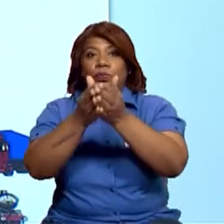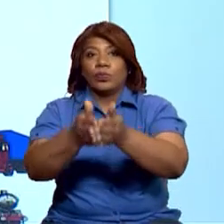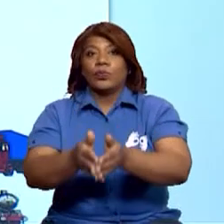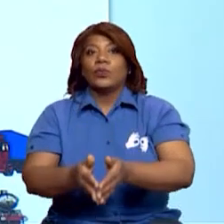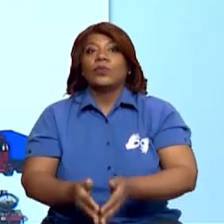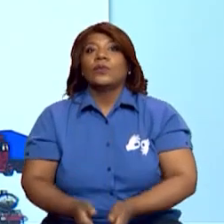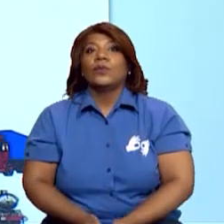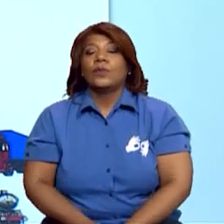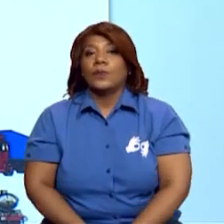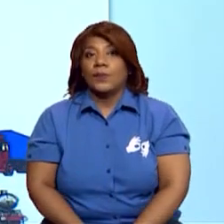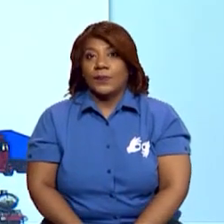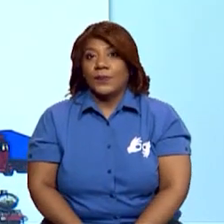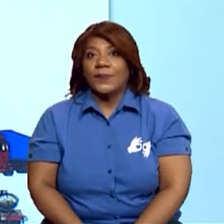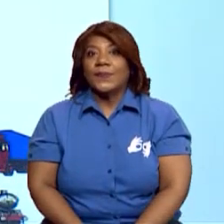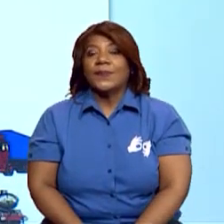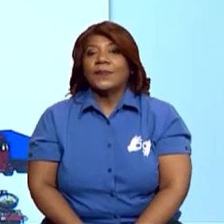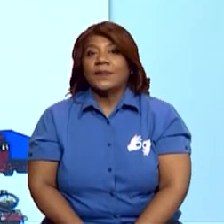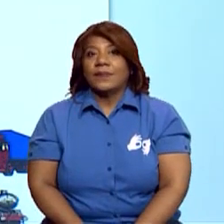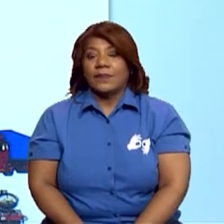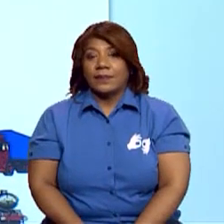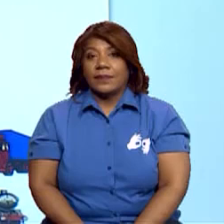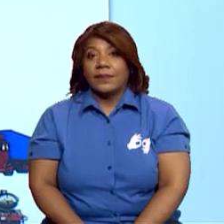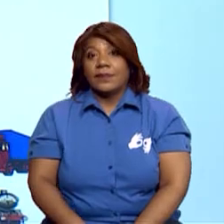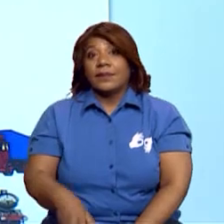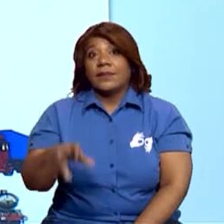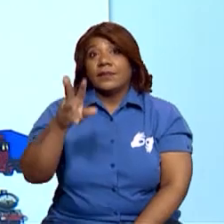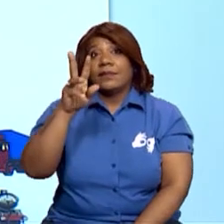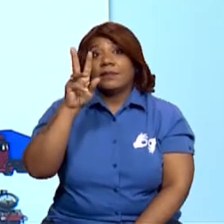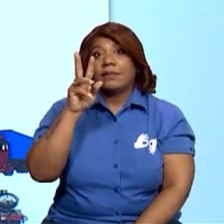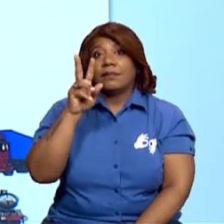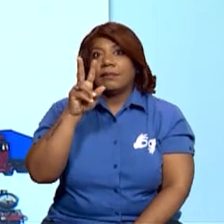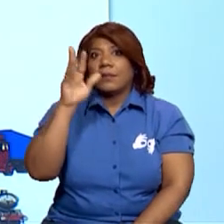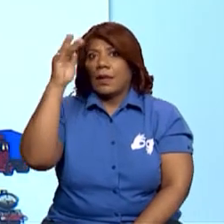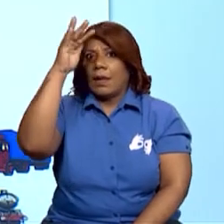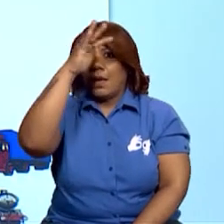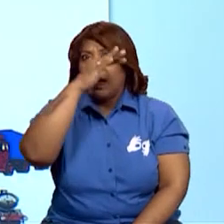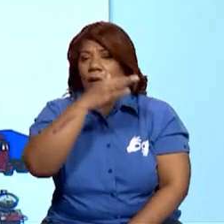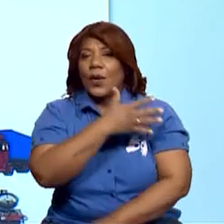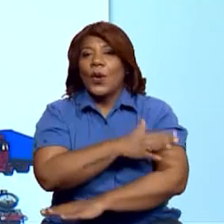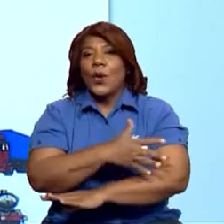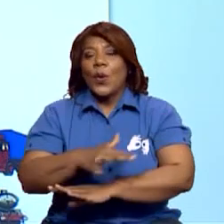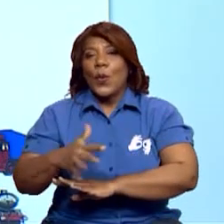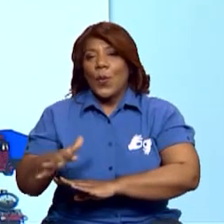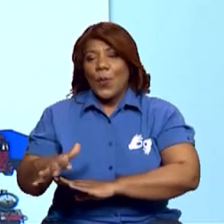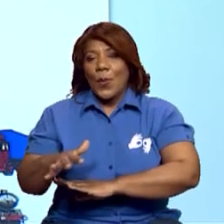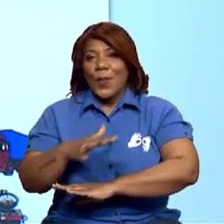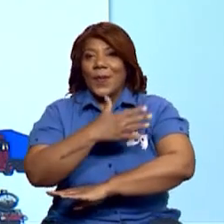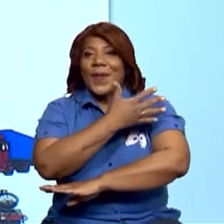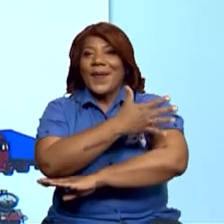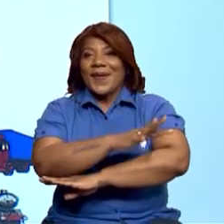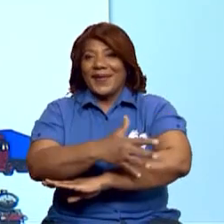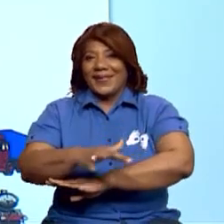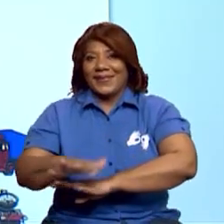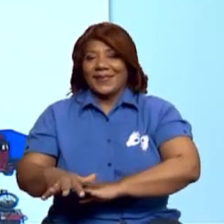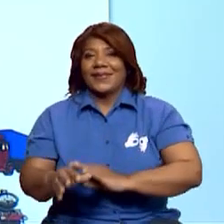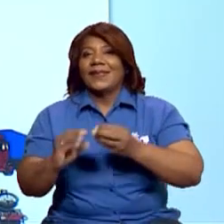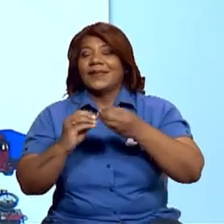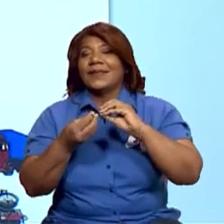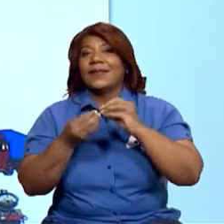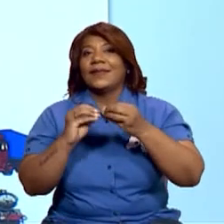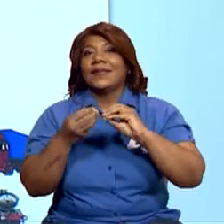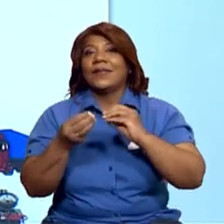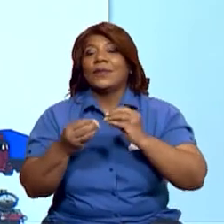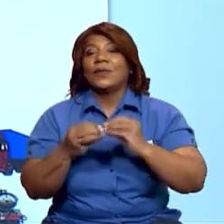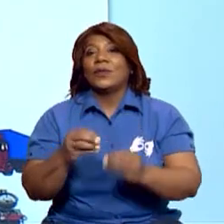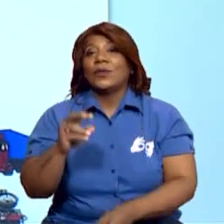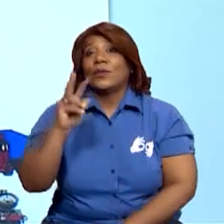en el agua. ¿Sería? ¿Aéreo, acuático, terrestre? Acuático. Y a ver,